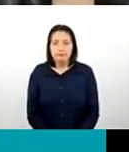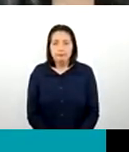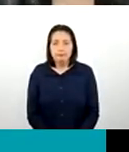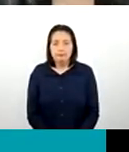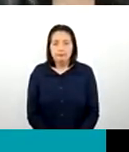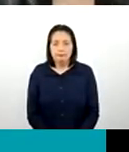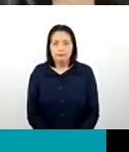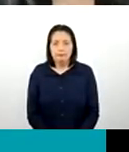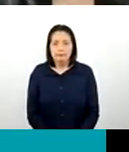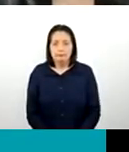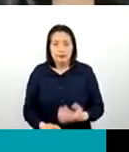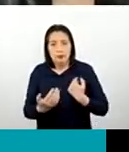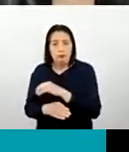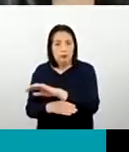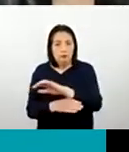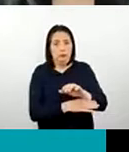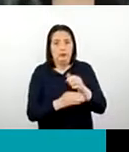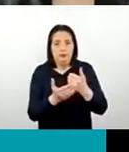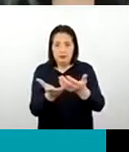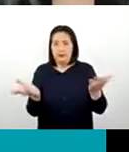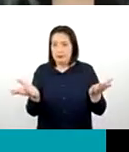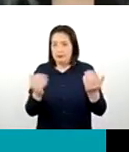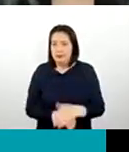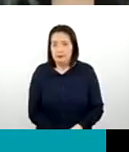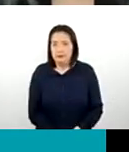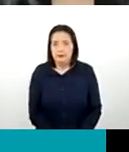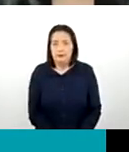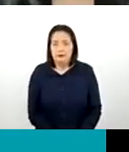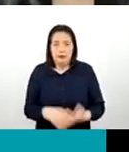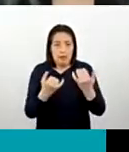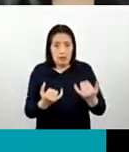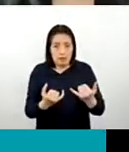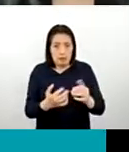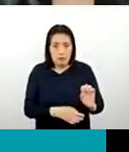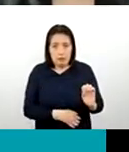Muy buenas tardes con todos. Vamos a compartir.